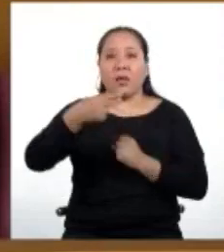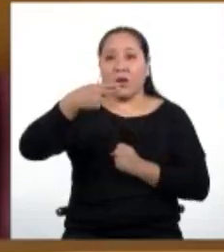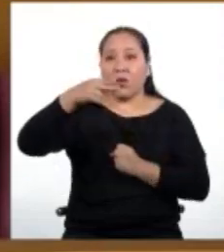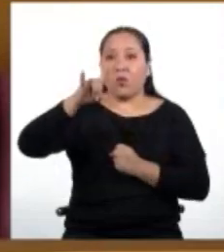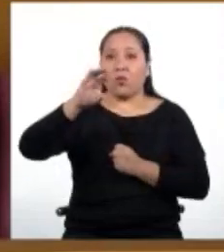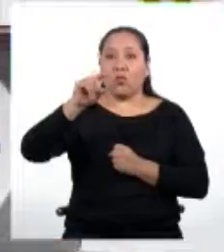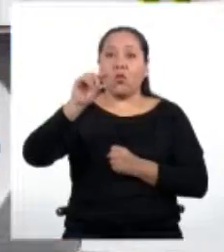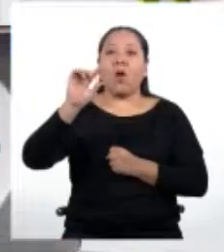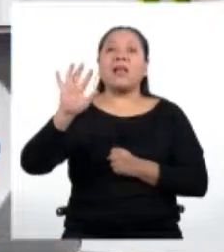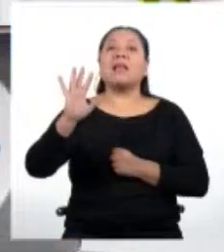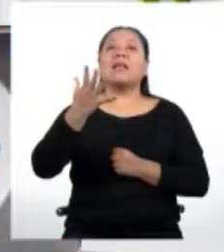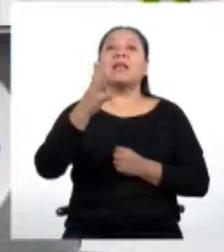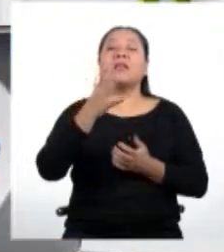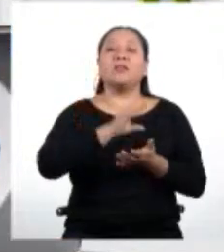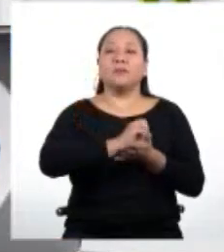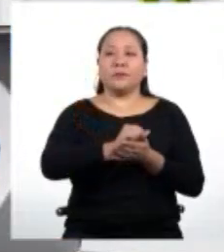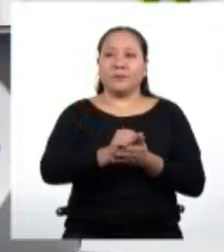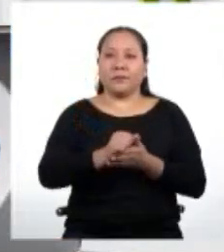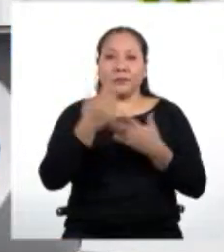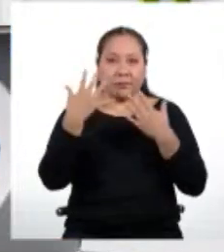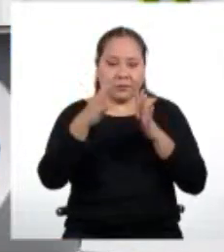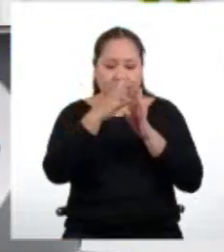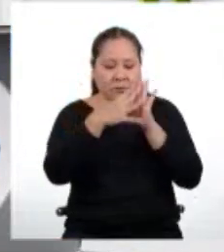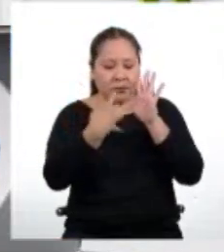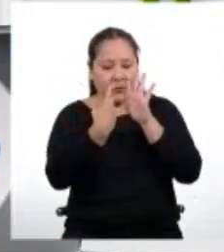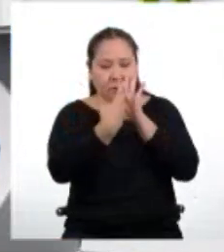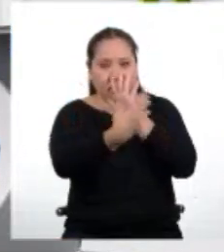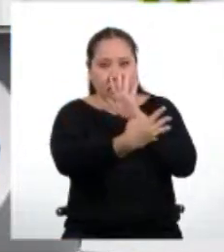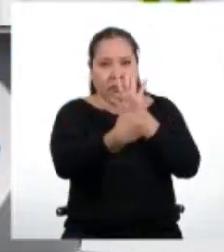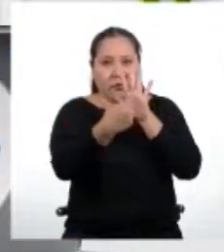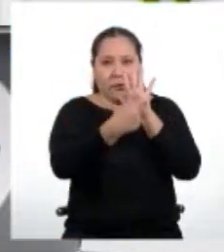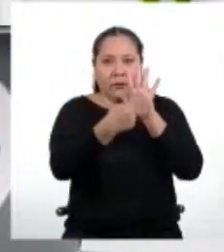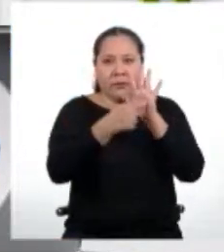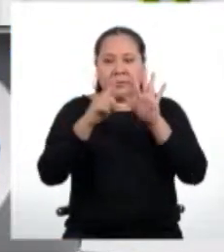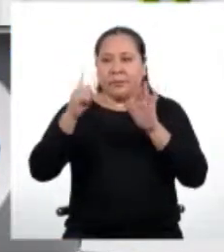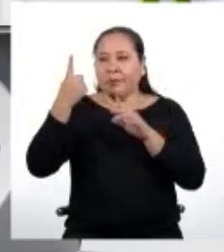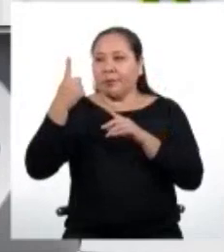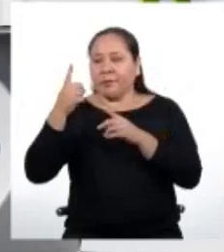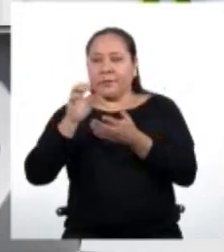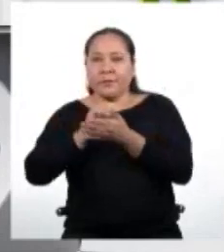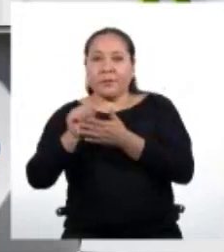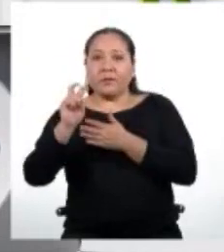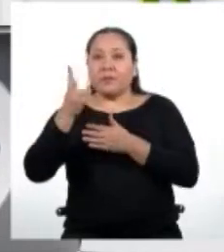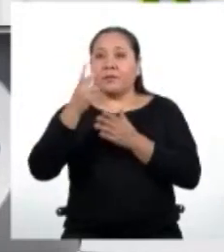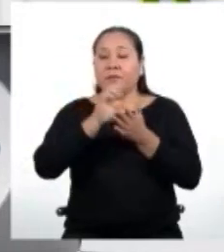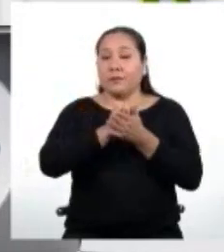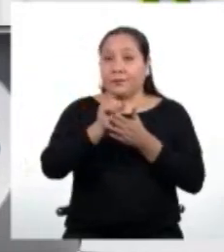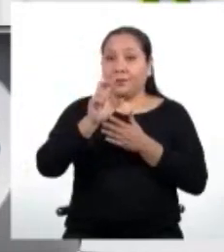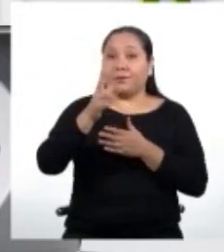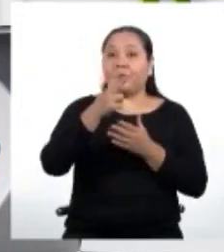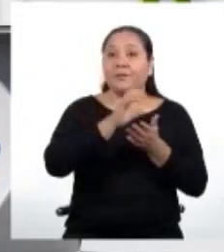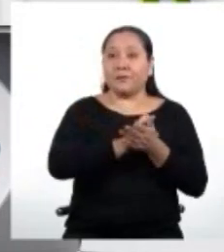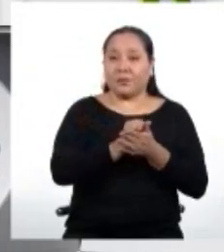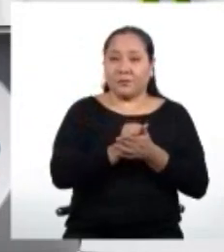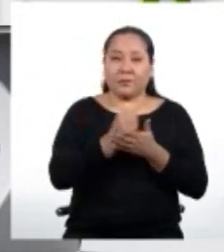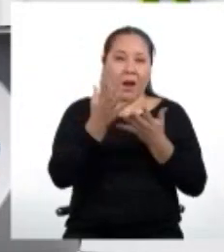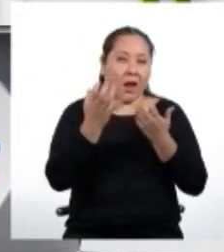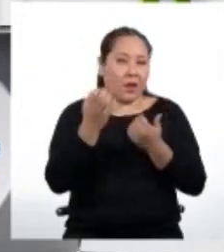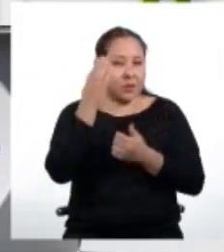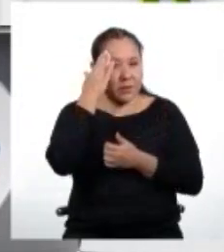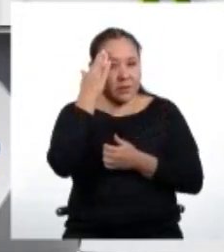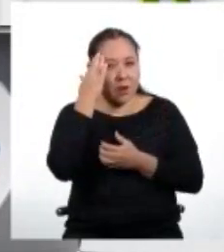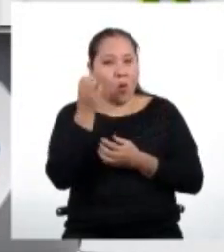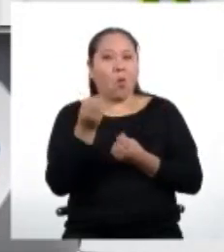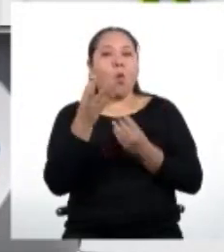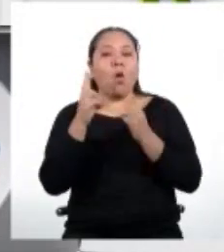quinto mes. Ya tenemos como datos los montos que ahorró Hugo el primer mes, el segundo mes y el tercero. Si queremos averiguar